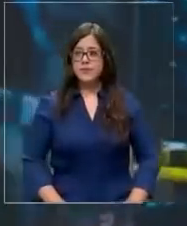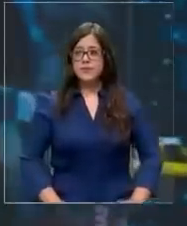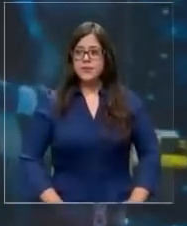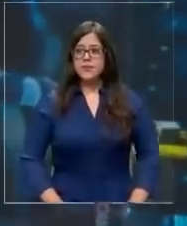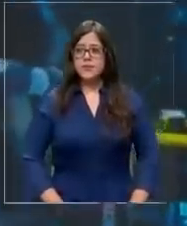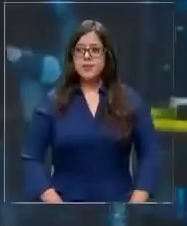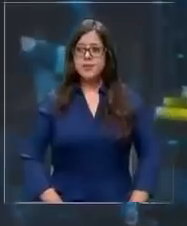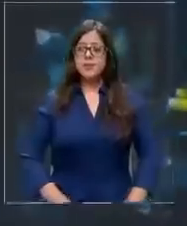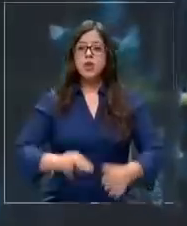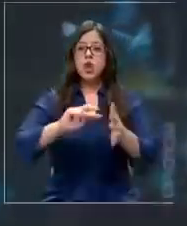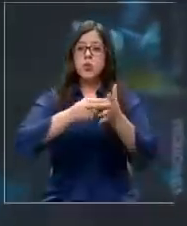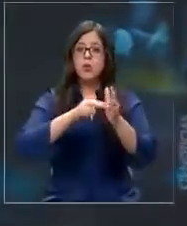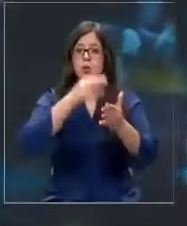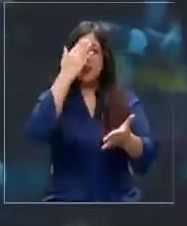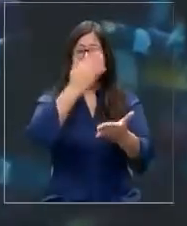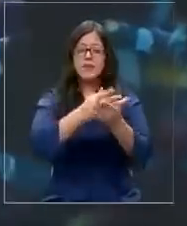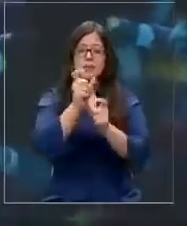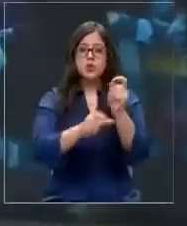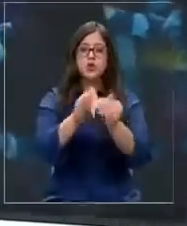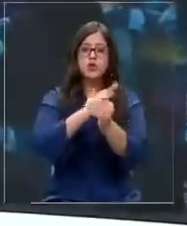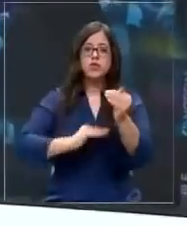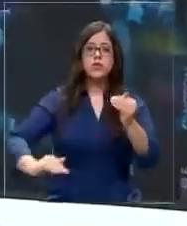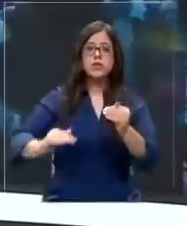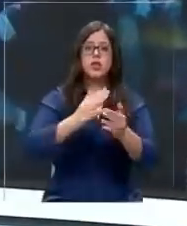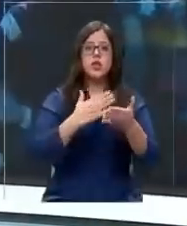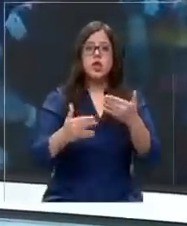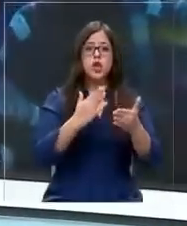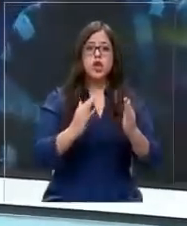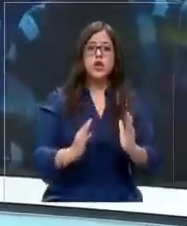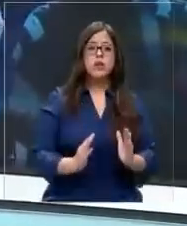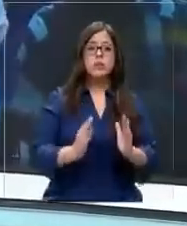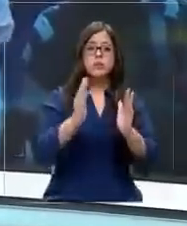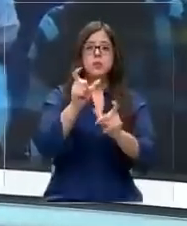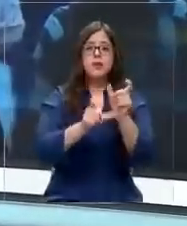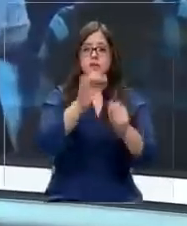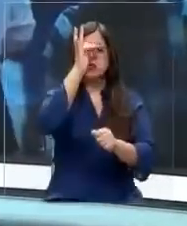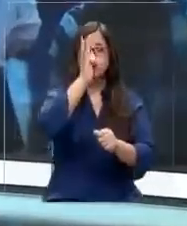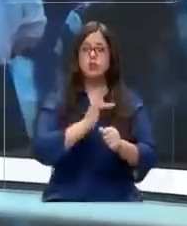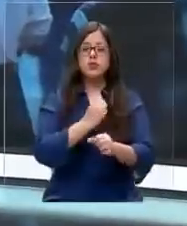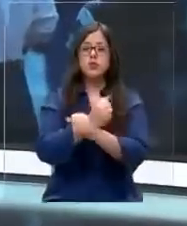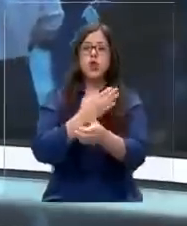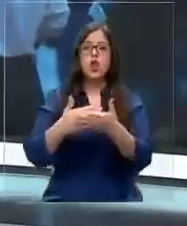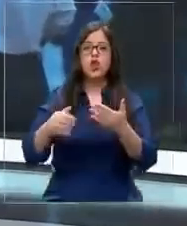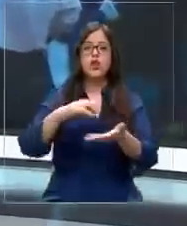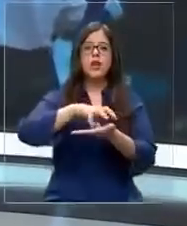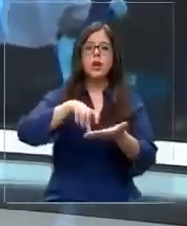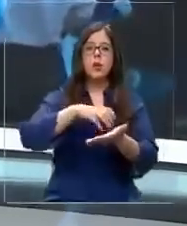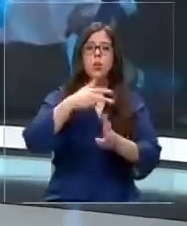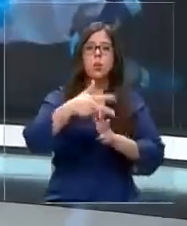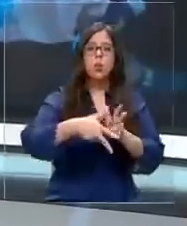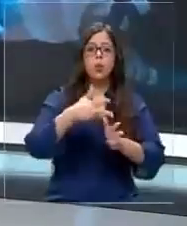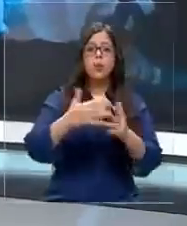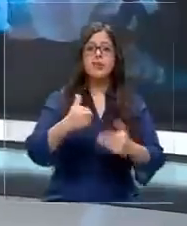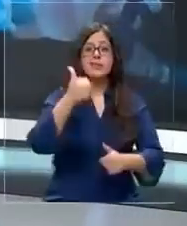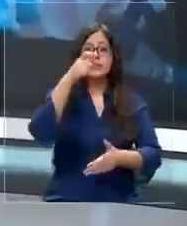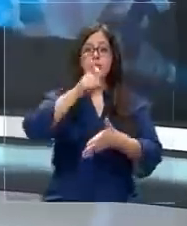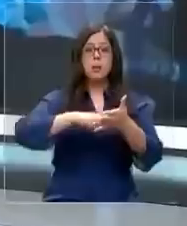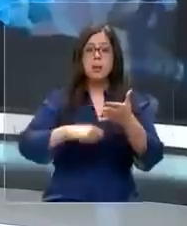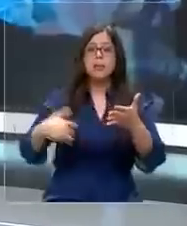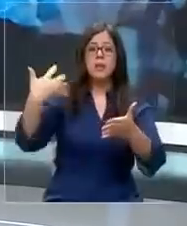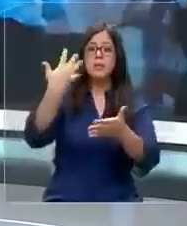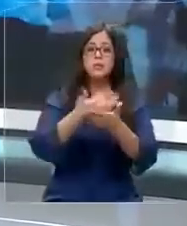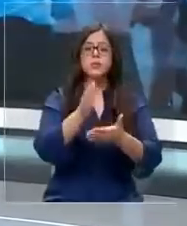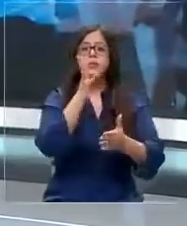Un grave problema enfrentan los vecinos de un condominio para funcionarios de carabineros en Estación Central. Llevan seis meses